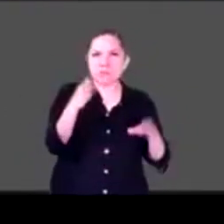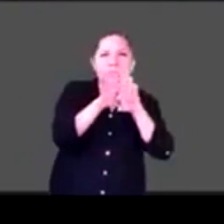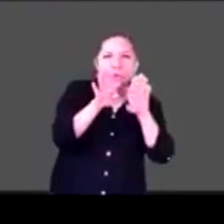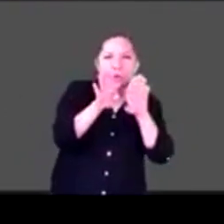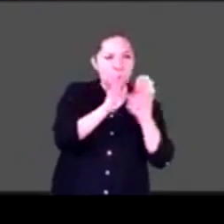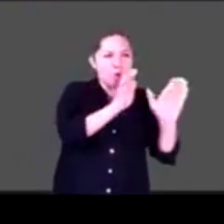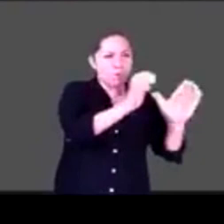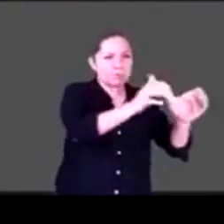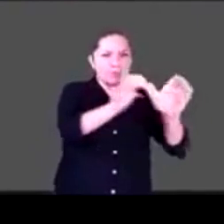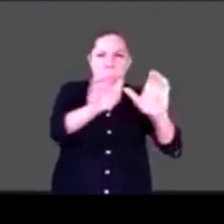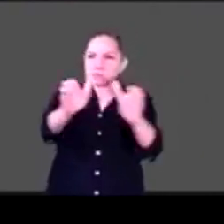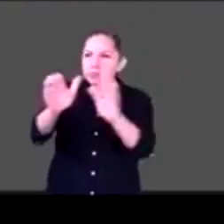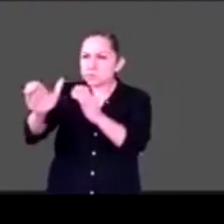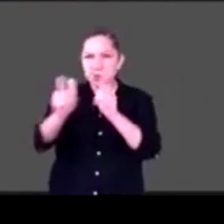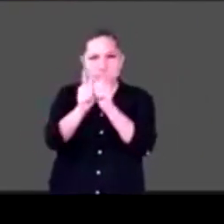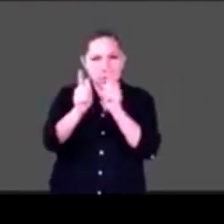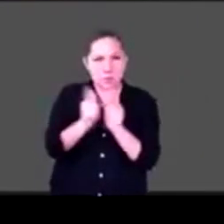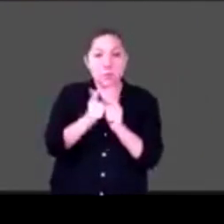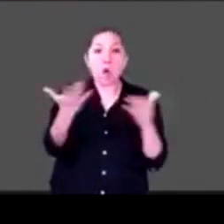propia población con discapacidad.